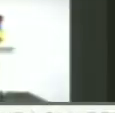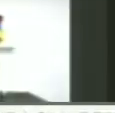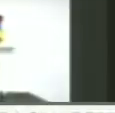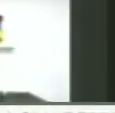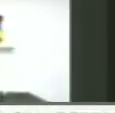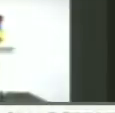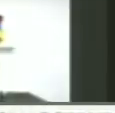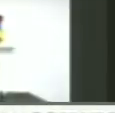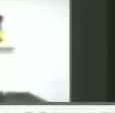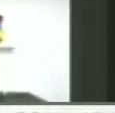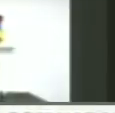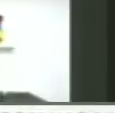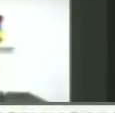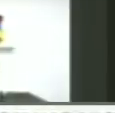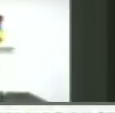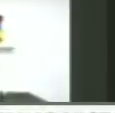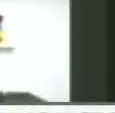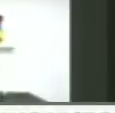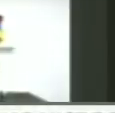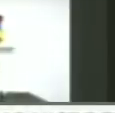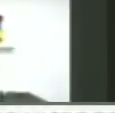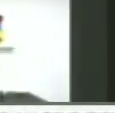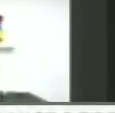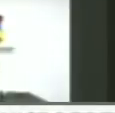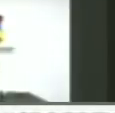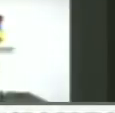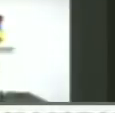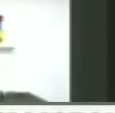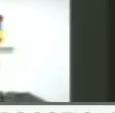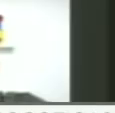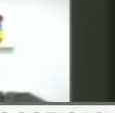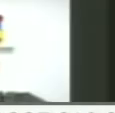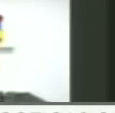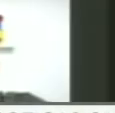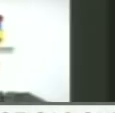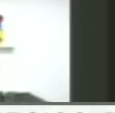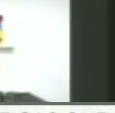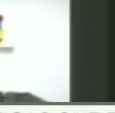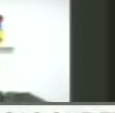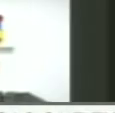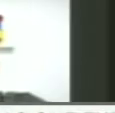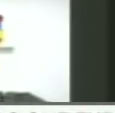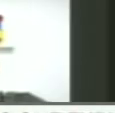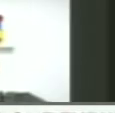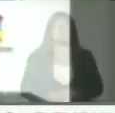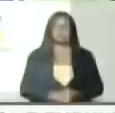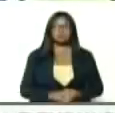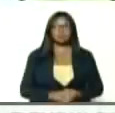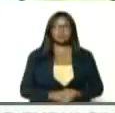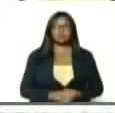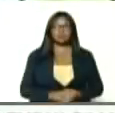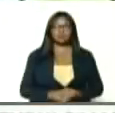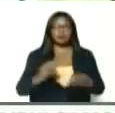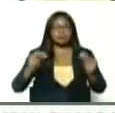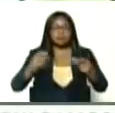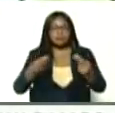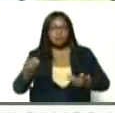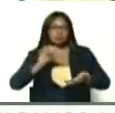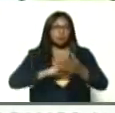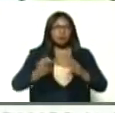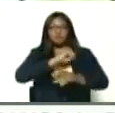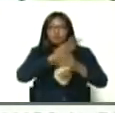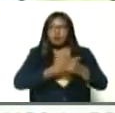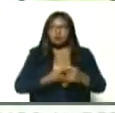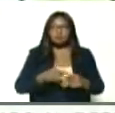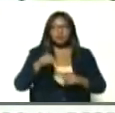toda la maquinaria, de salud, del Estado, y la sociedad venezolana, se activen con fuerza,